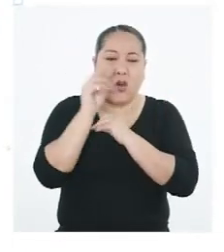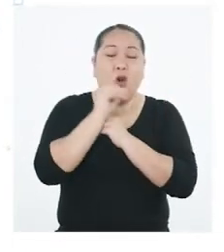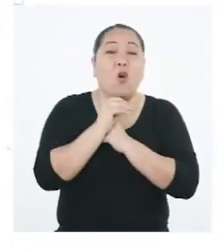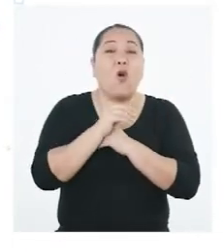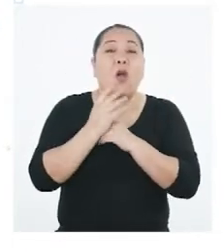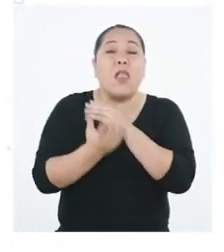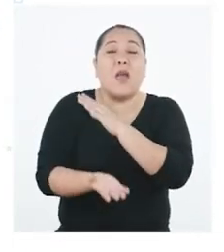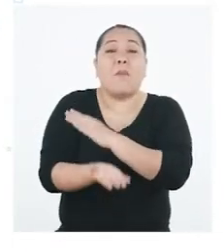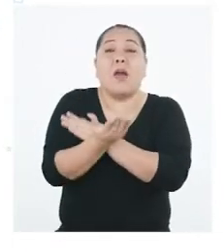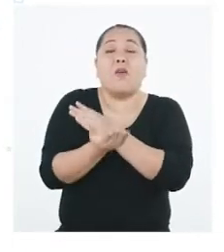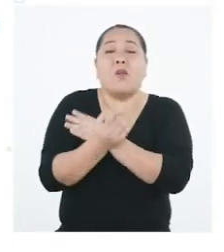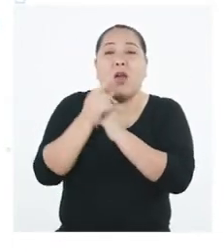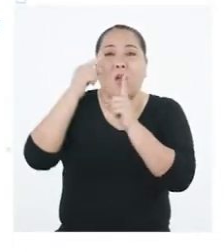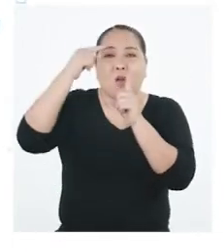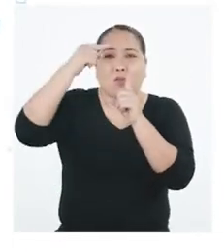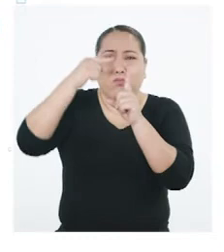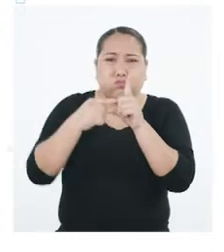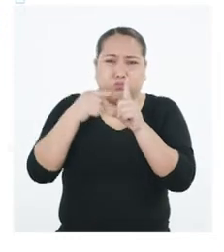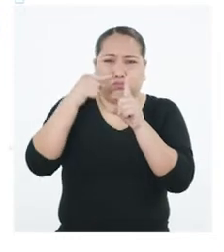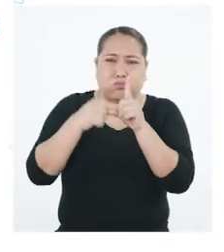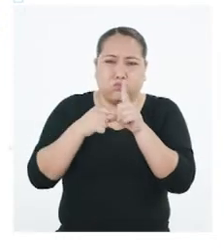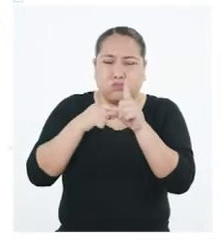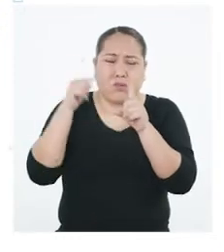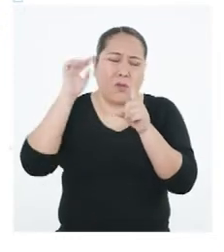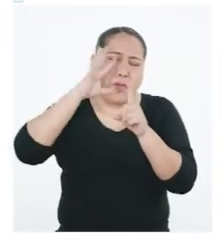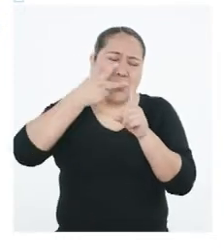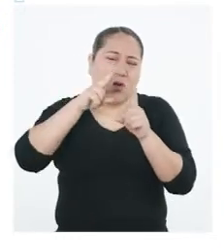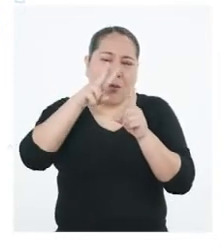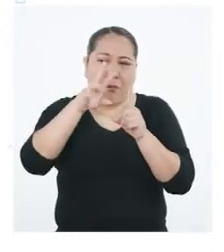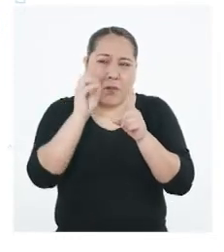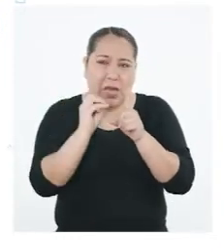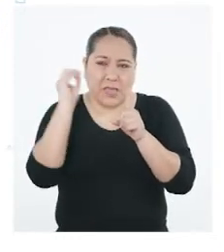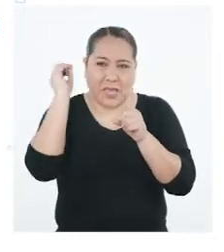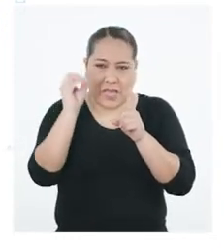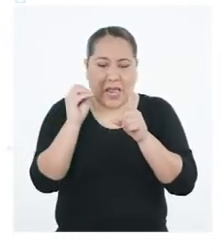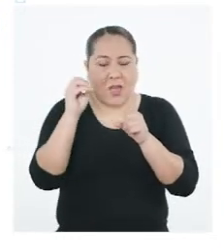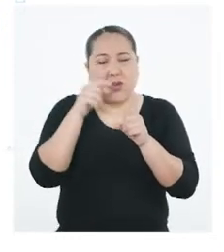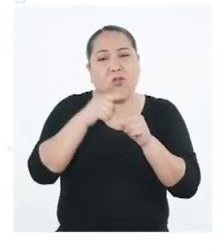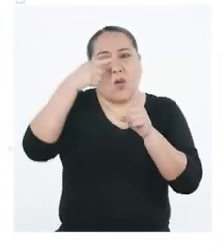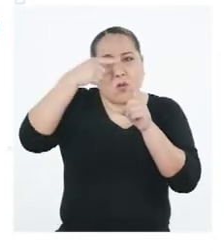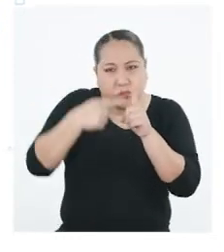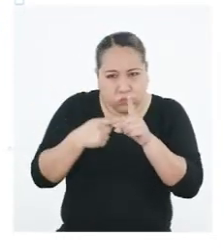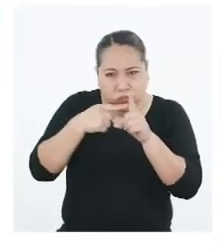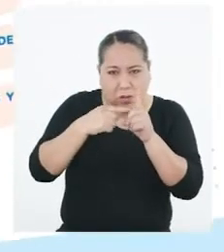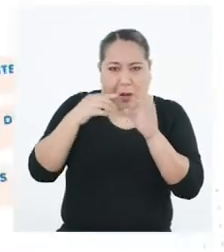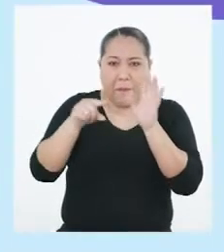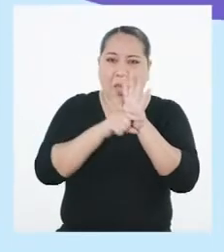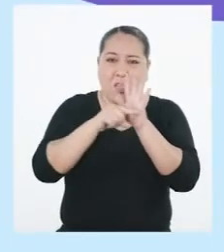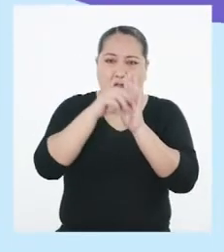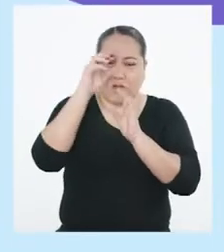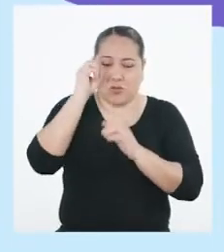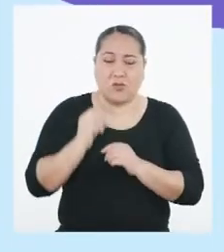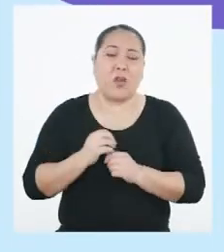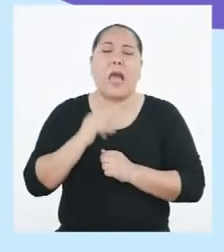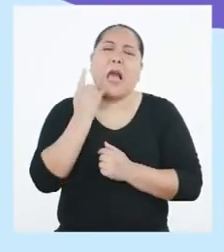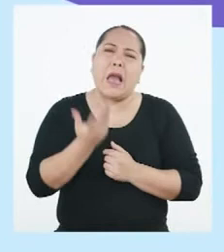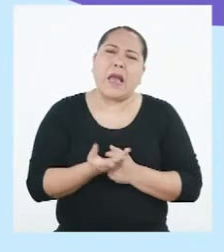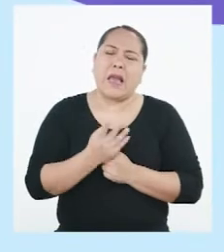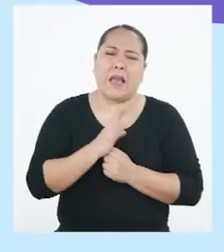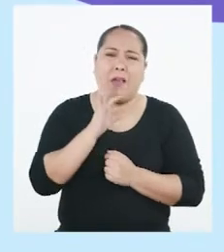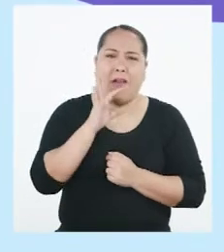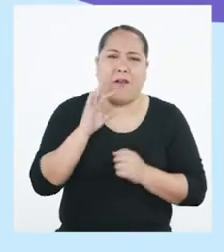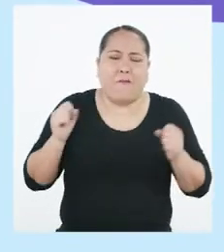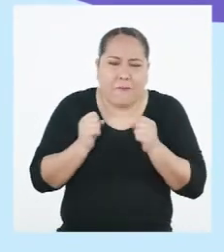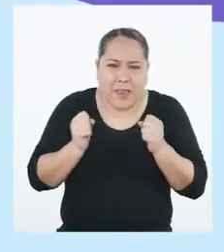las temperaturas pueden disminuir hasta los 20 grados centígrados bajo cero. Entonces, el